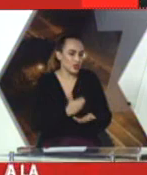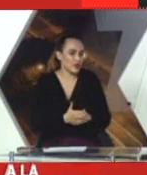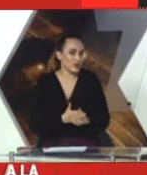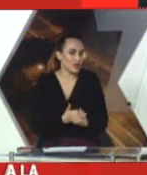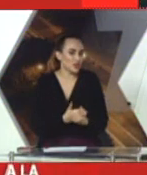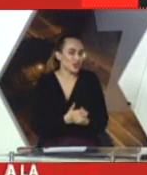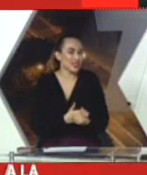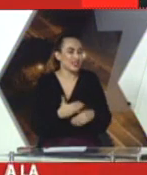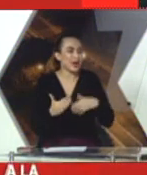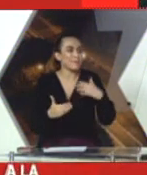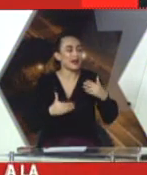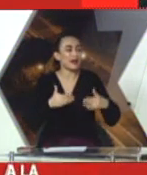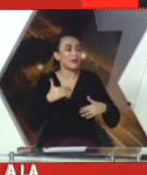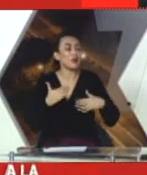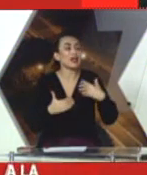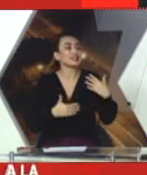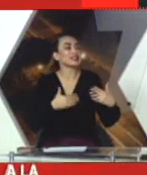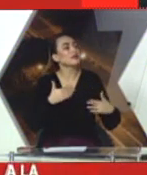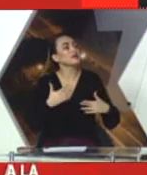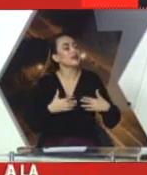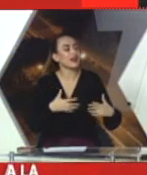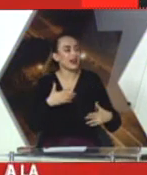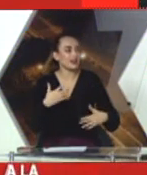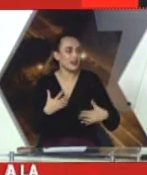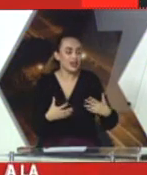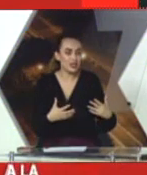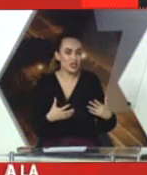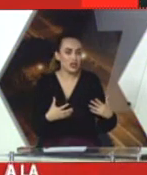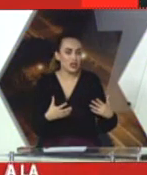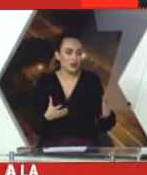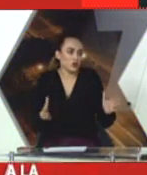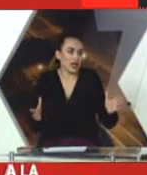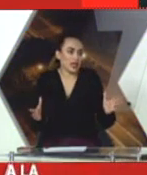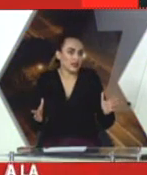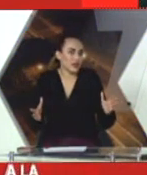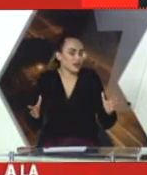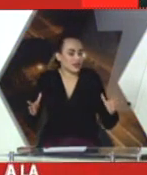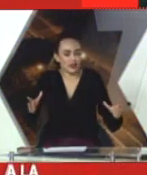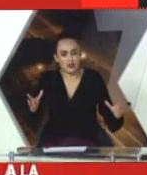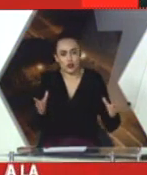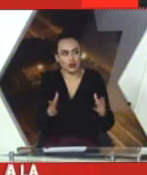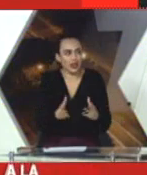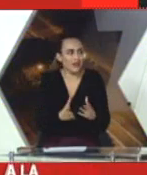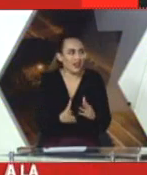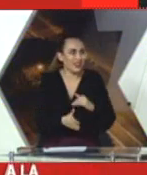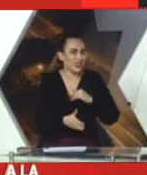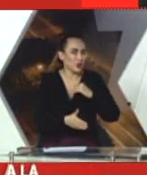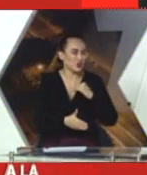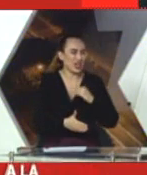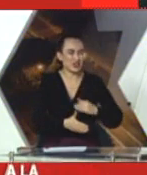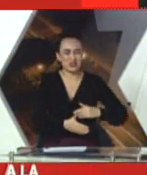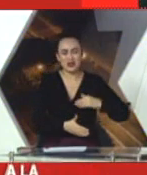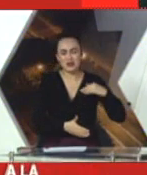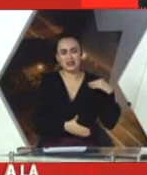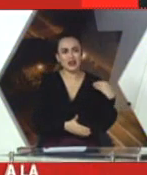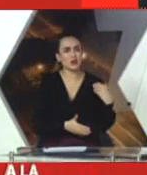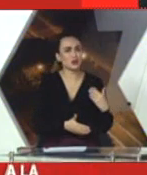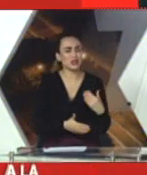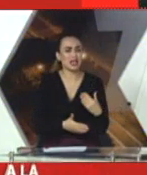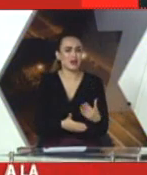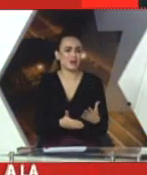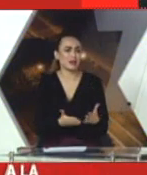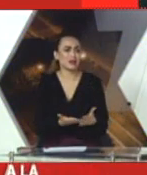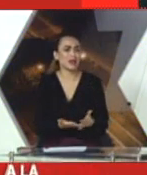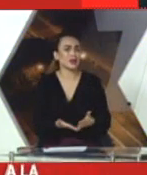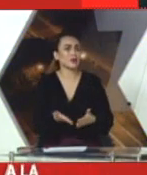cuando se les dio el banderazo de salida para paulatinamente reactivarse, bueno, la gente se desbordaba y los casos se aumentaron